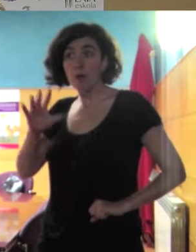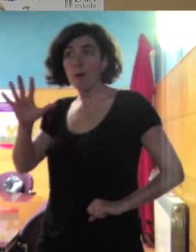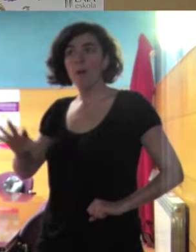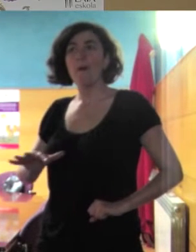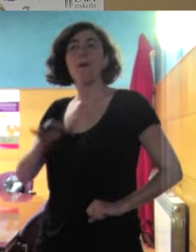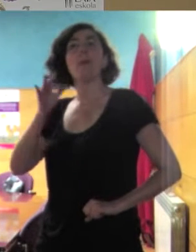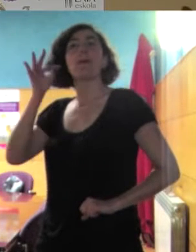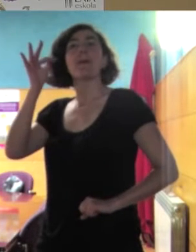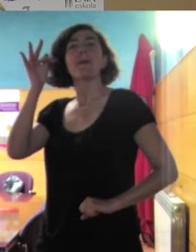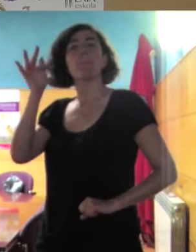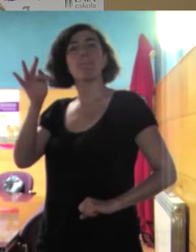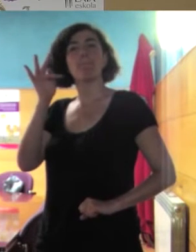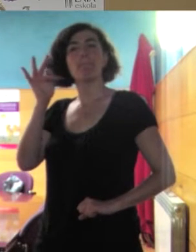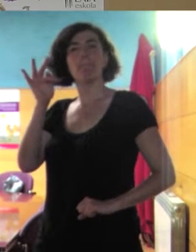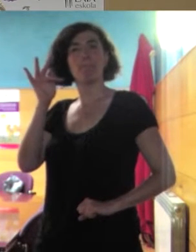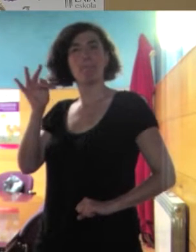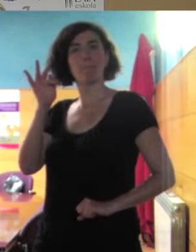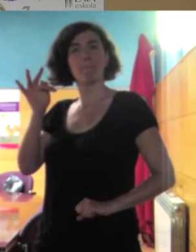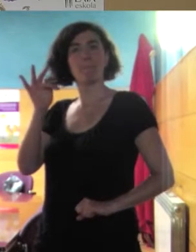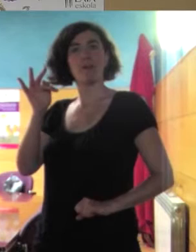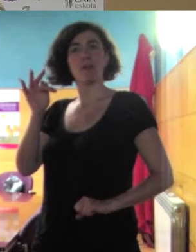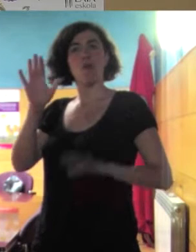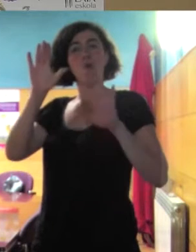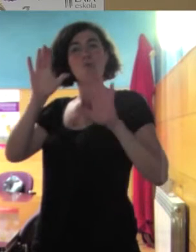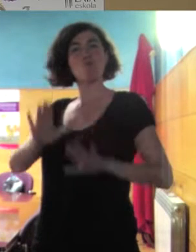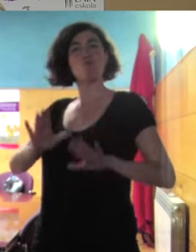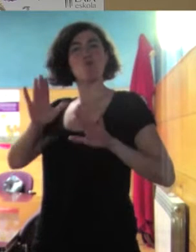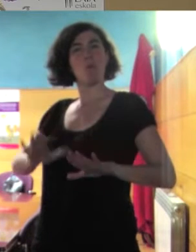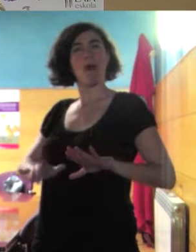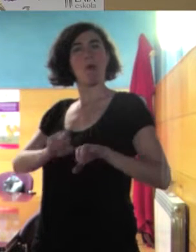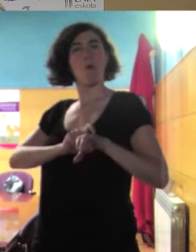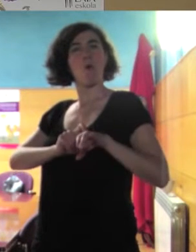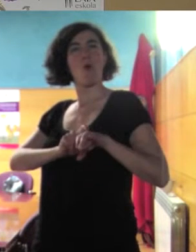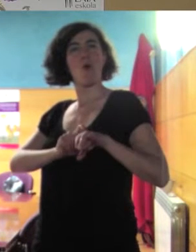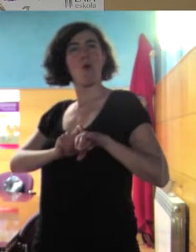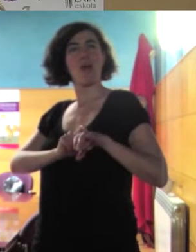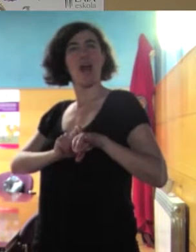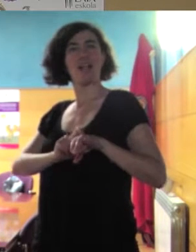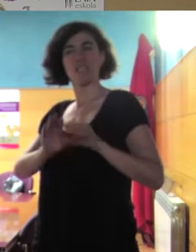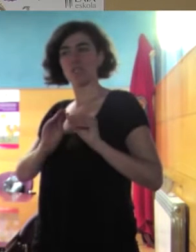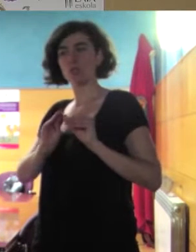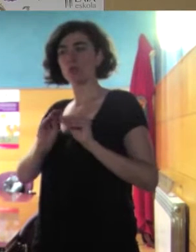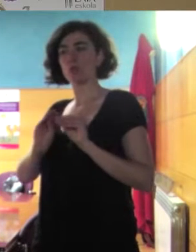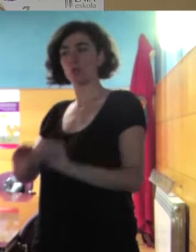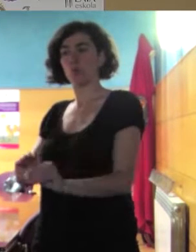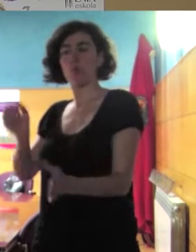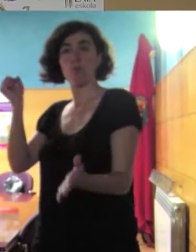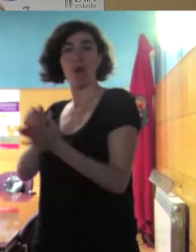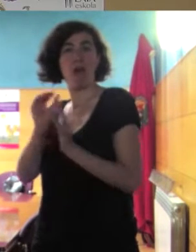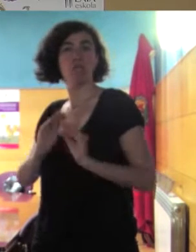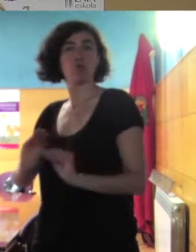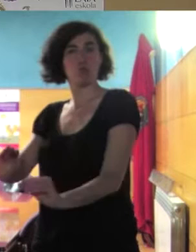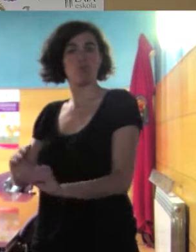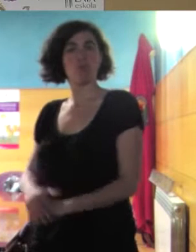estereotipo de las personas de cultura musulmana y voy a ser aquí directa que es